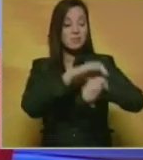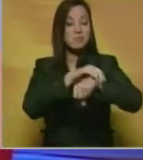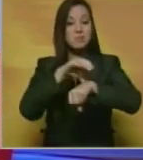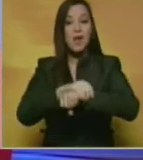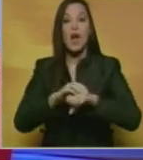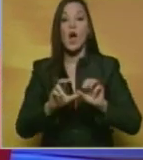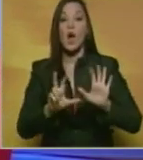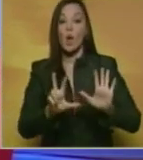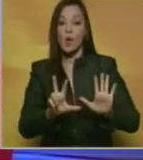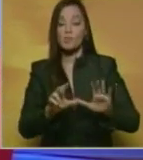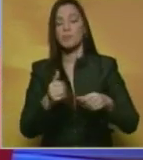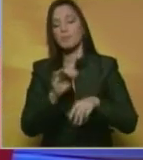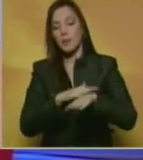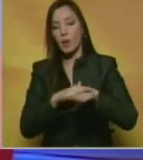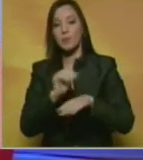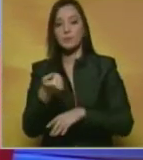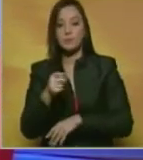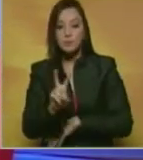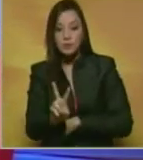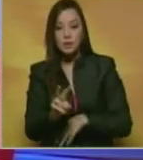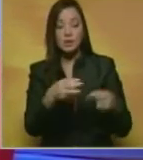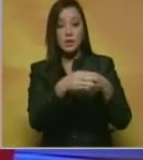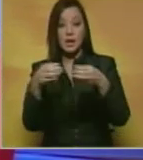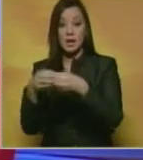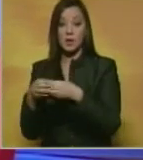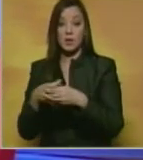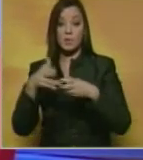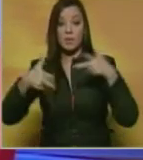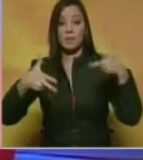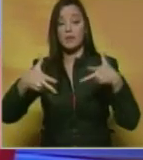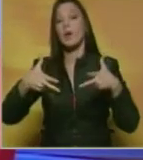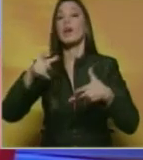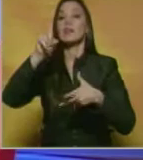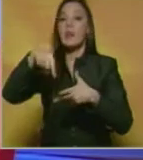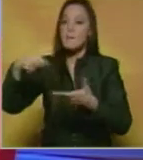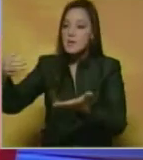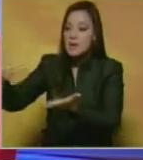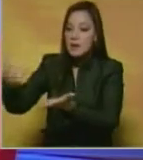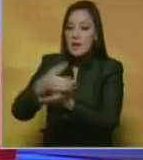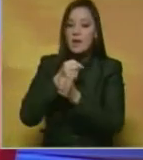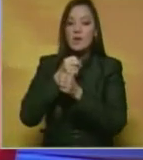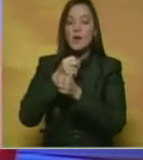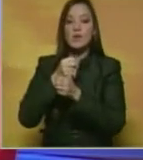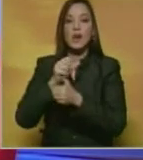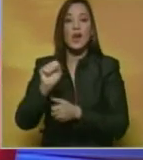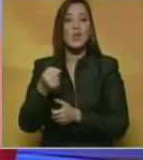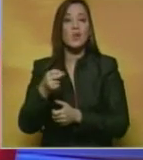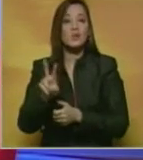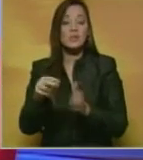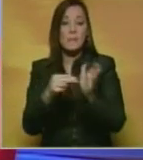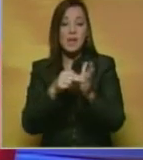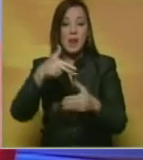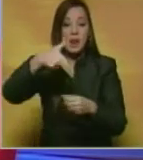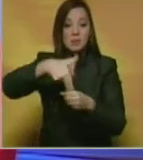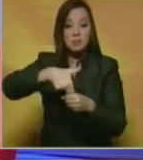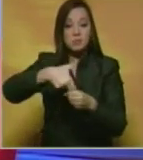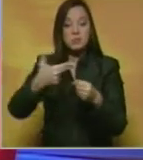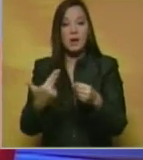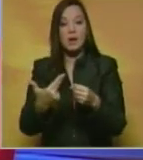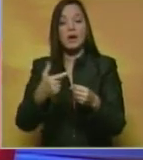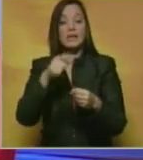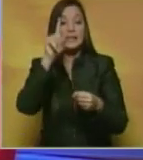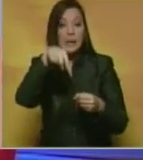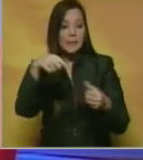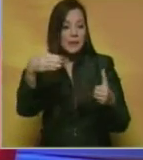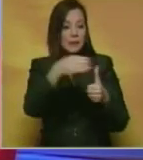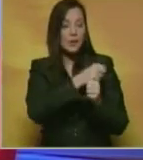bandas delictivas. Recuperaron más de 75 mil litros de combustible, incautados cerca de 200 mil kilos de alimentos